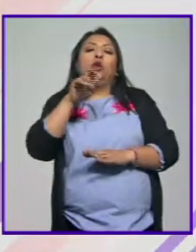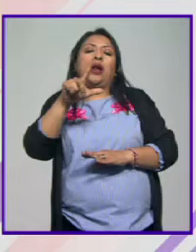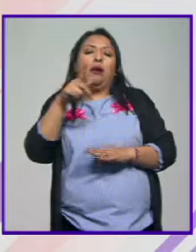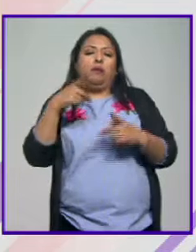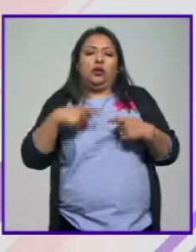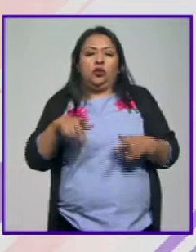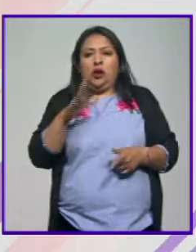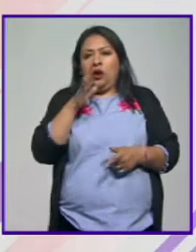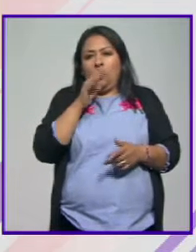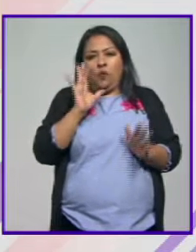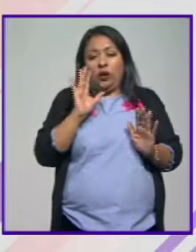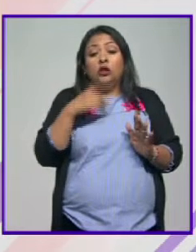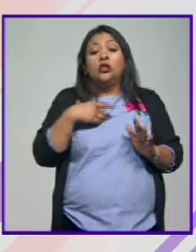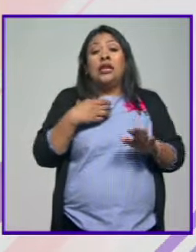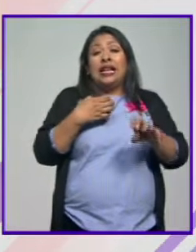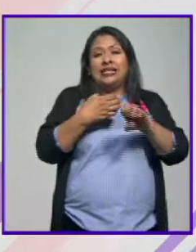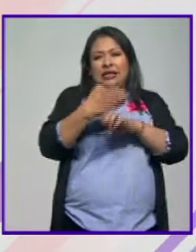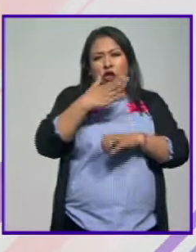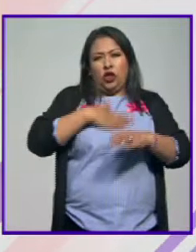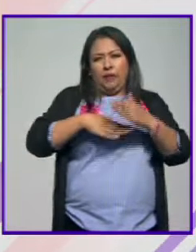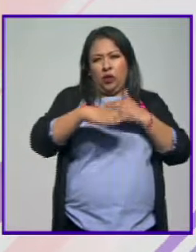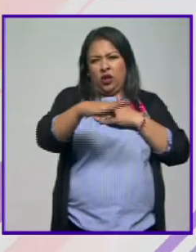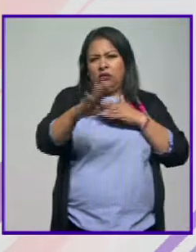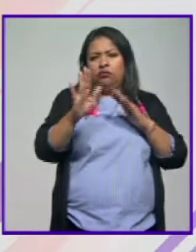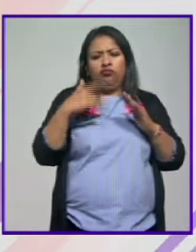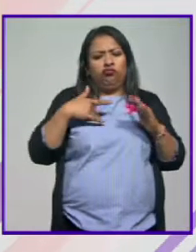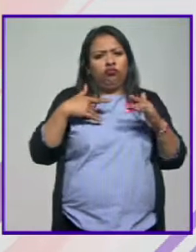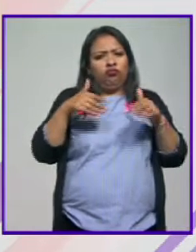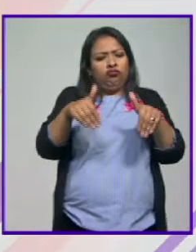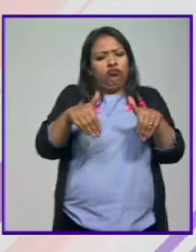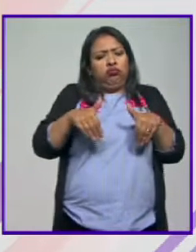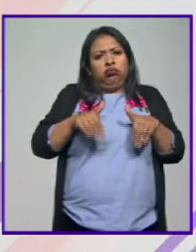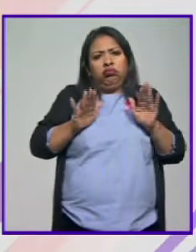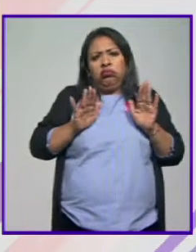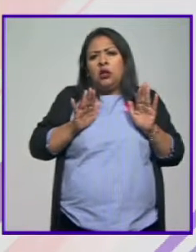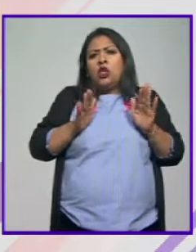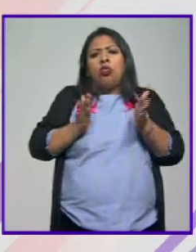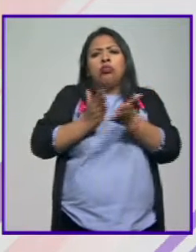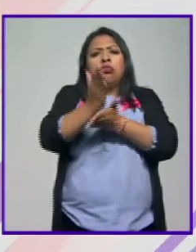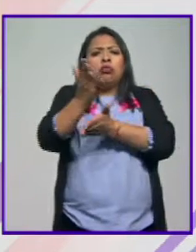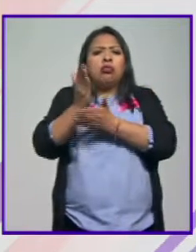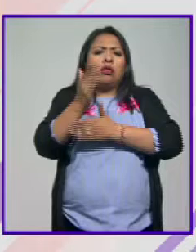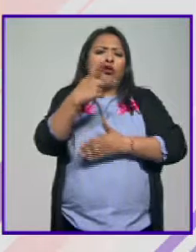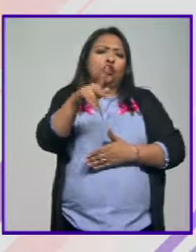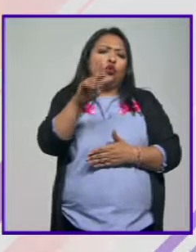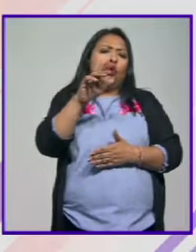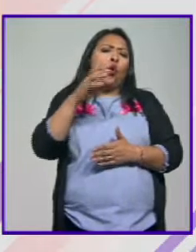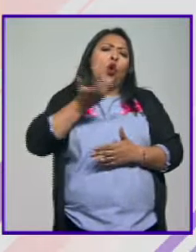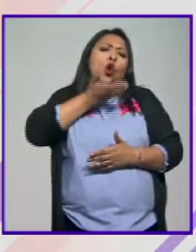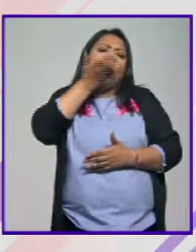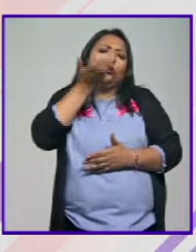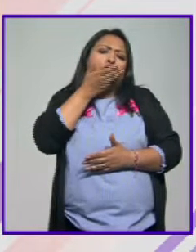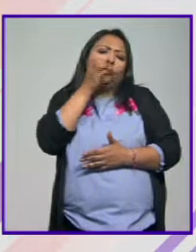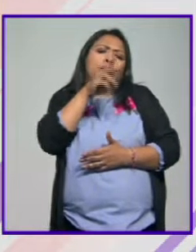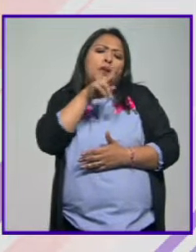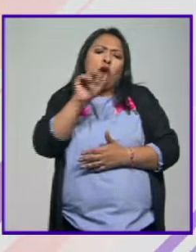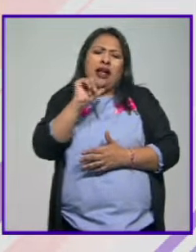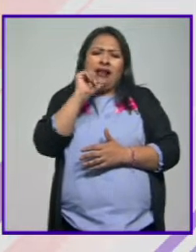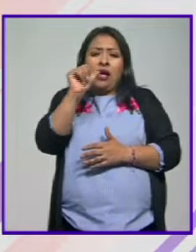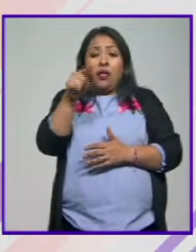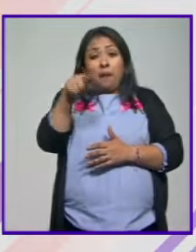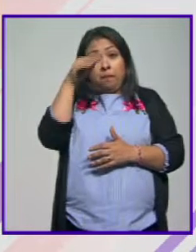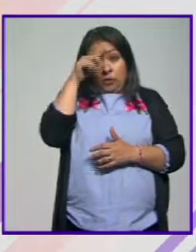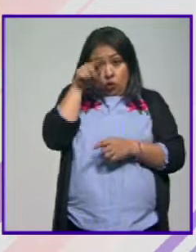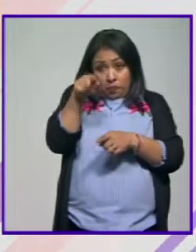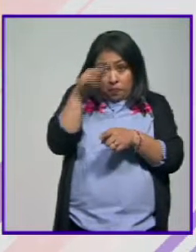personas. Entonces, lo que hacen los estados democráticos no se meten a agredir morales de nadie. Si alguien cree que ahí hay una persona humana desde la